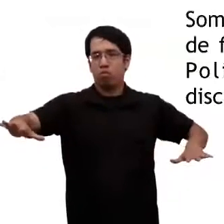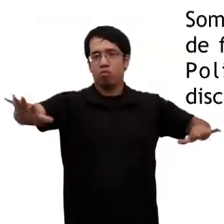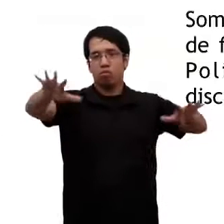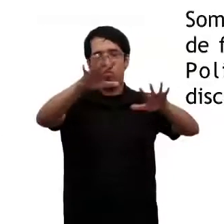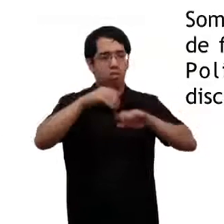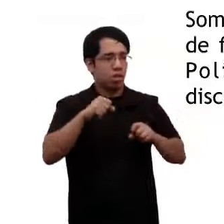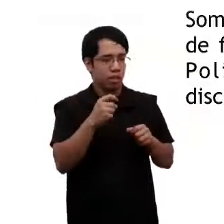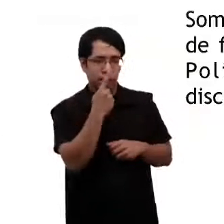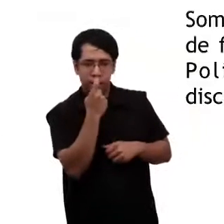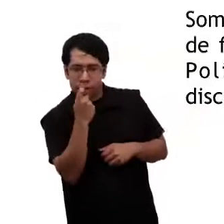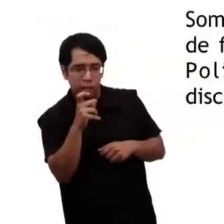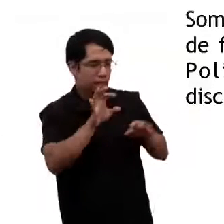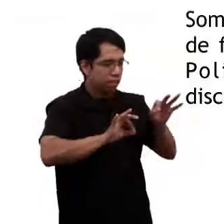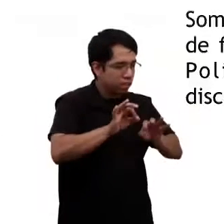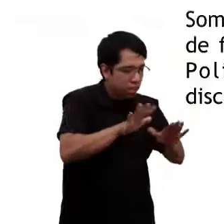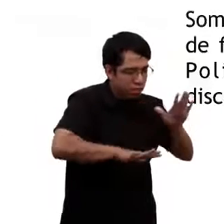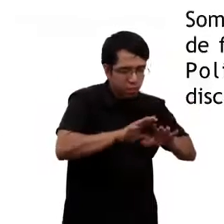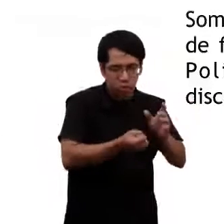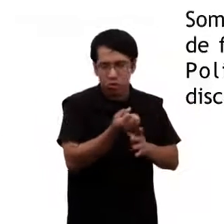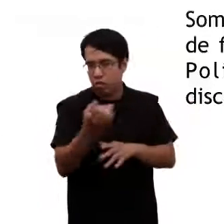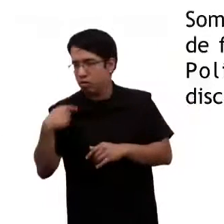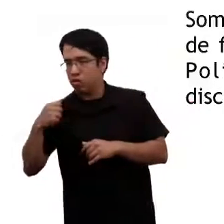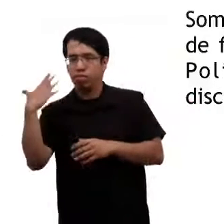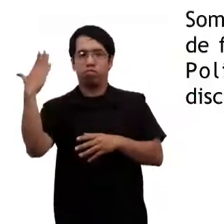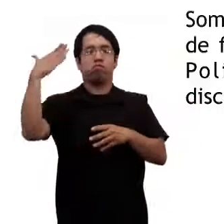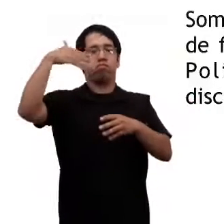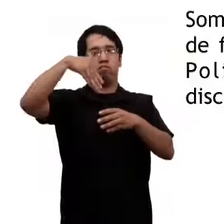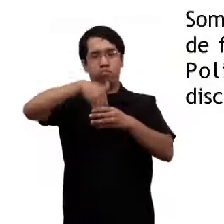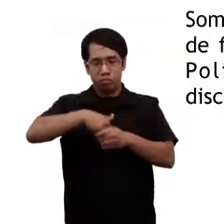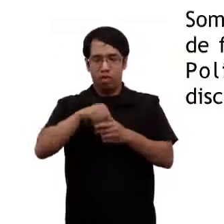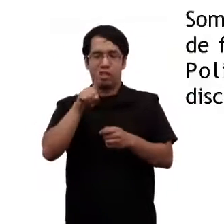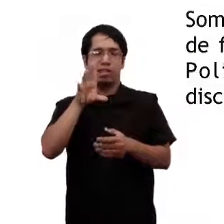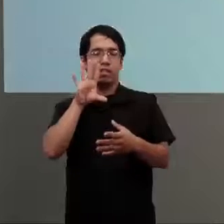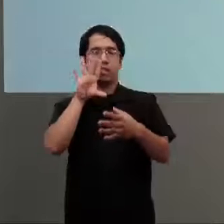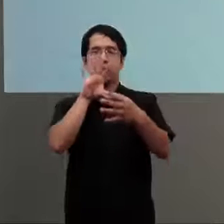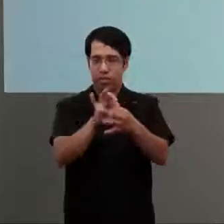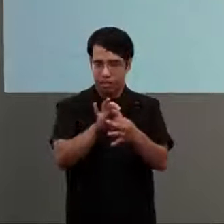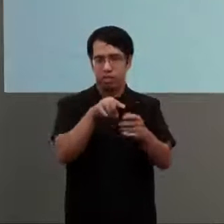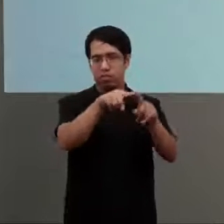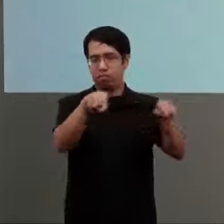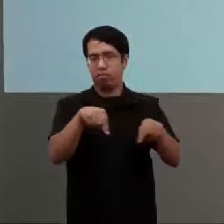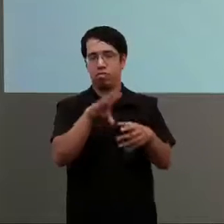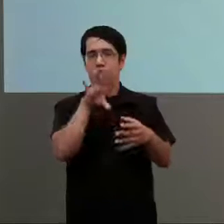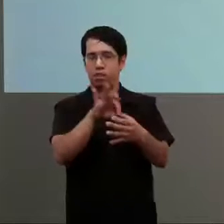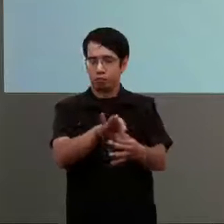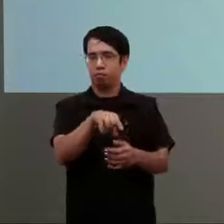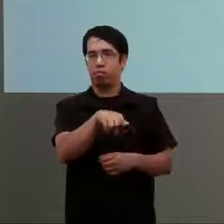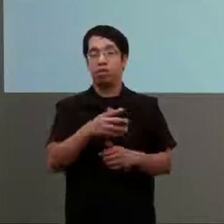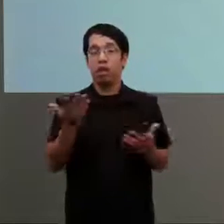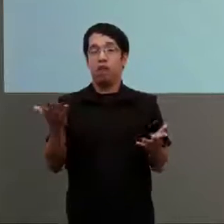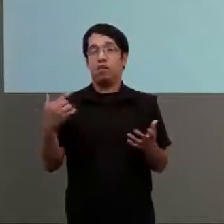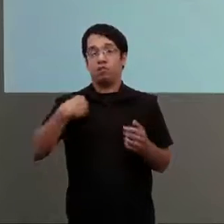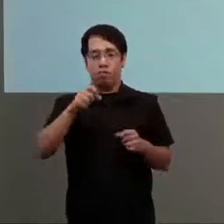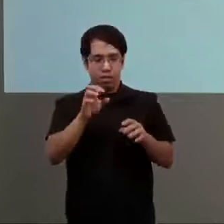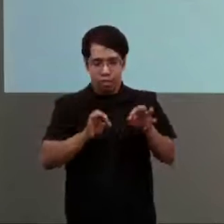diseñe, que monitoree el cumplimiento de políticas públicas en relación al sector. En este sentido,